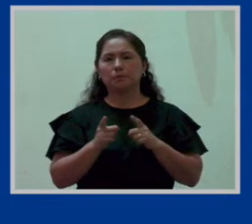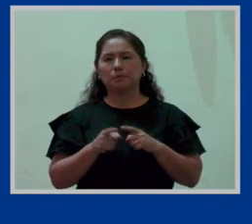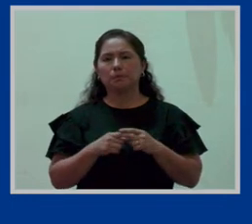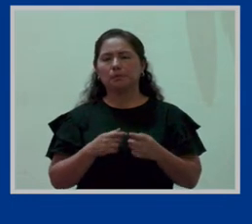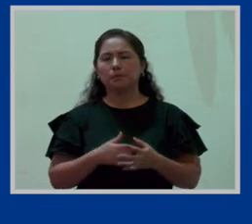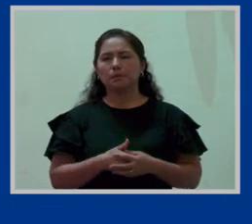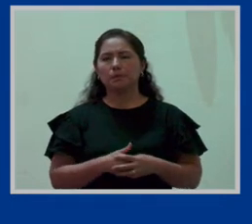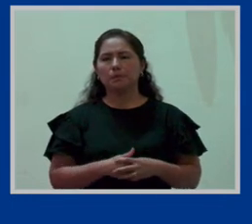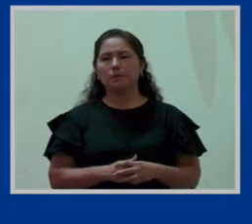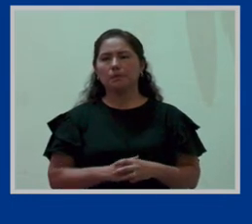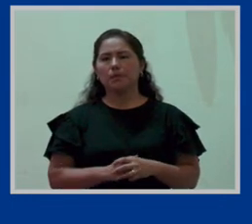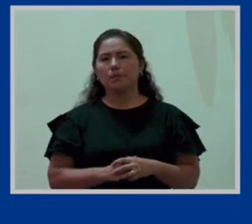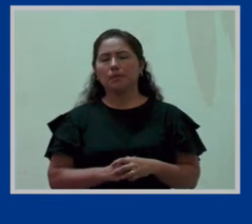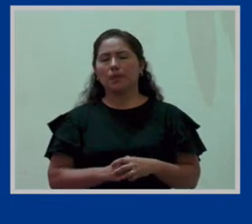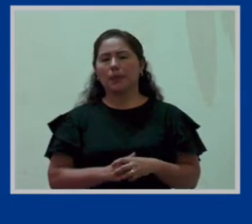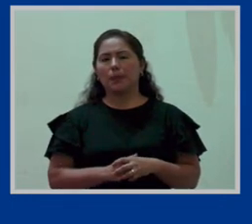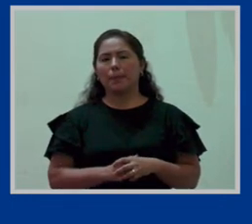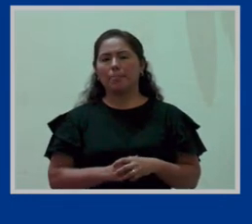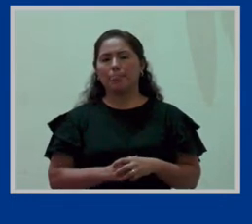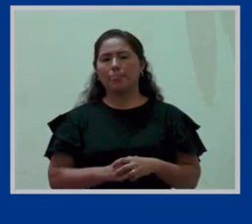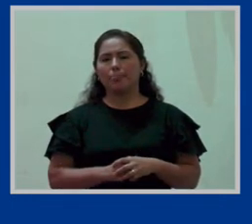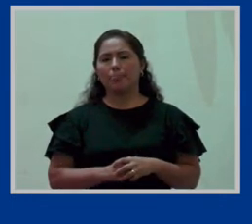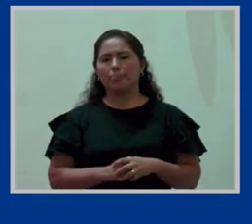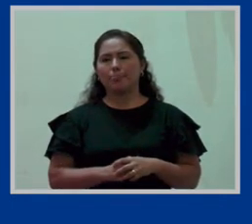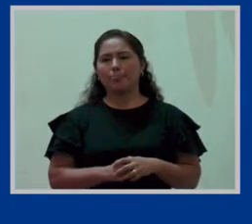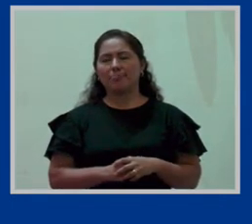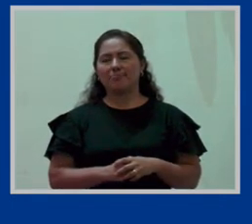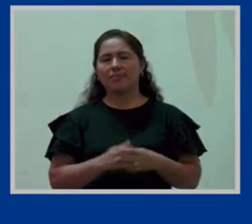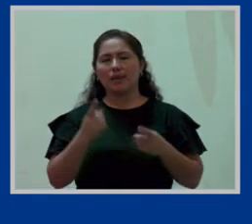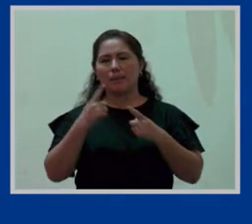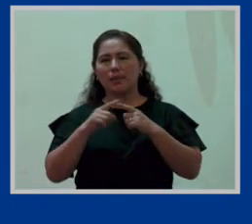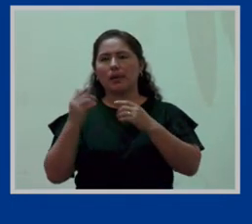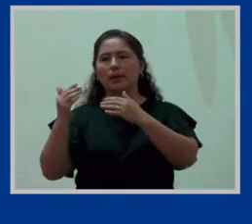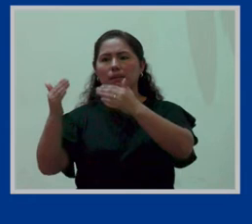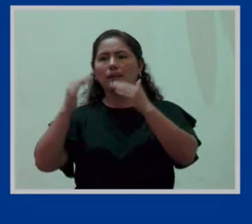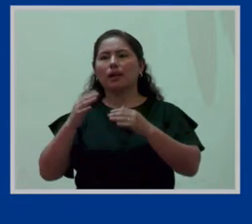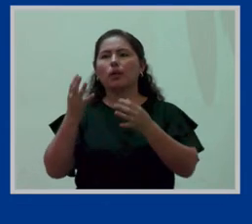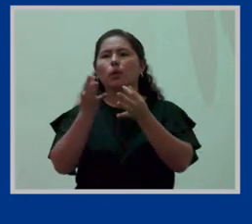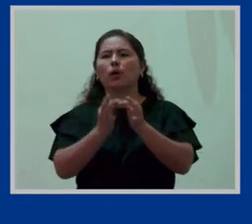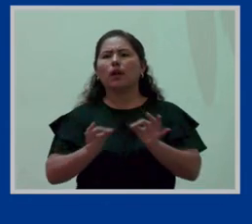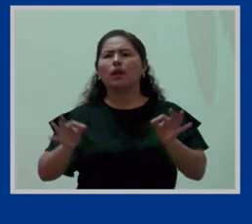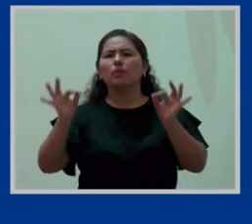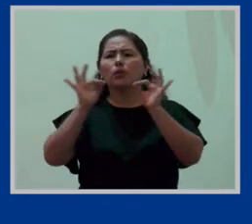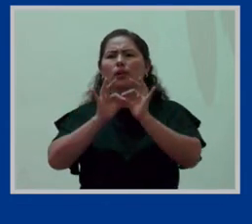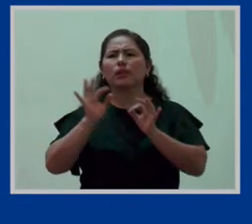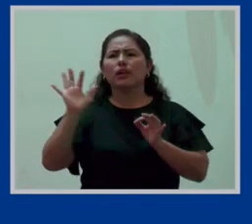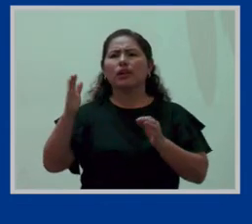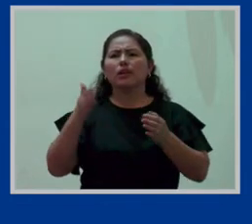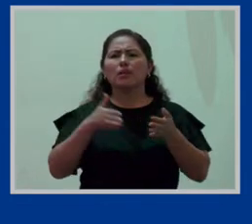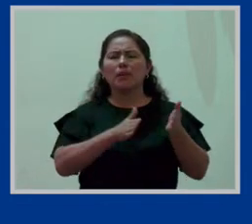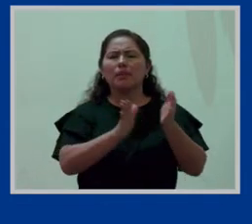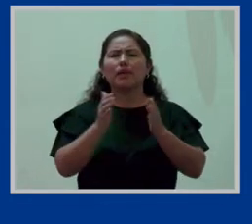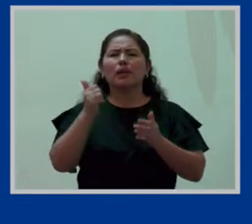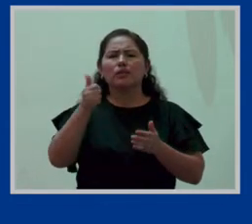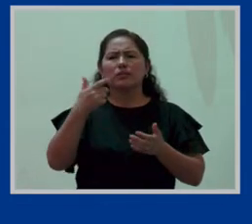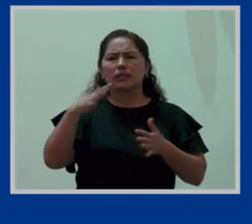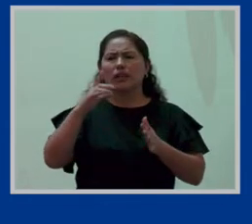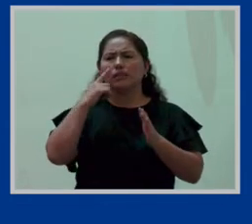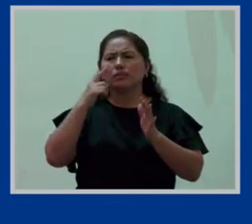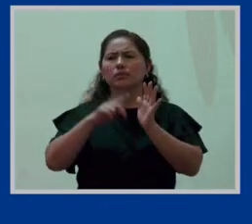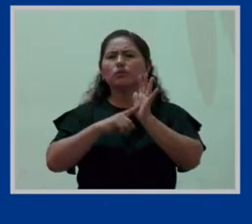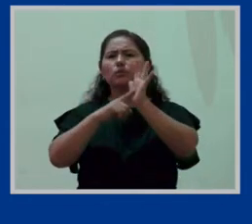propiamente dicho, para pasar en cuanto a su importancia, también ya de alguna manera lo he